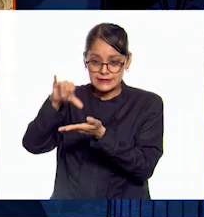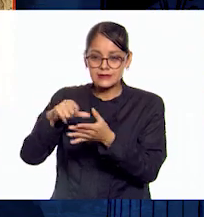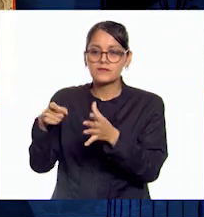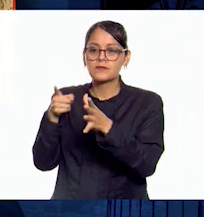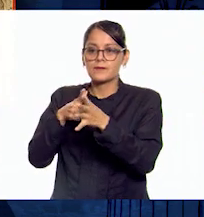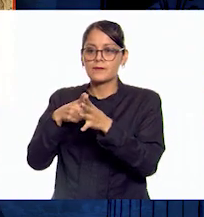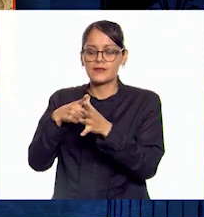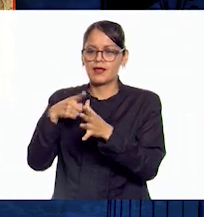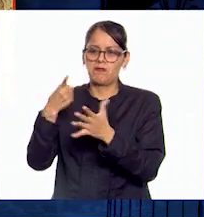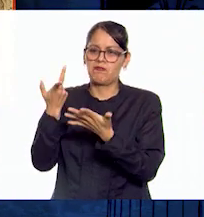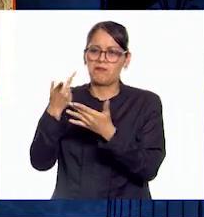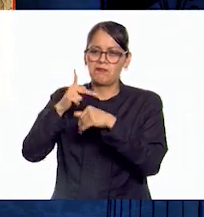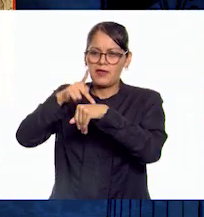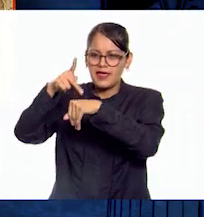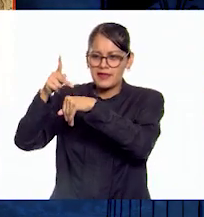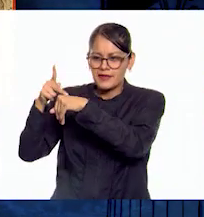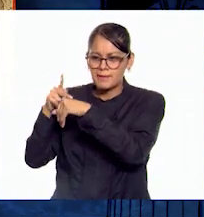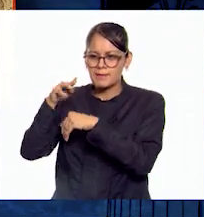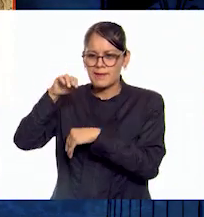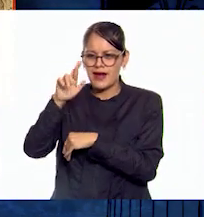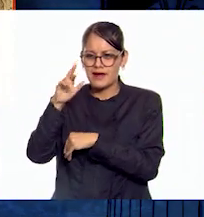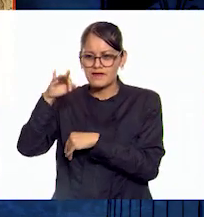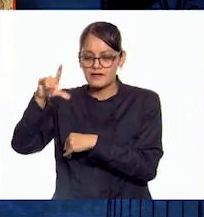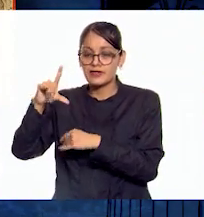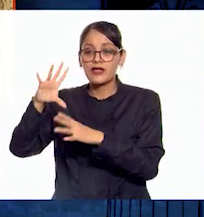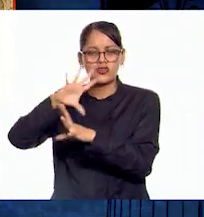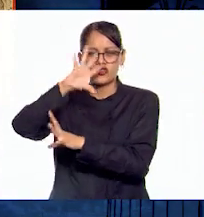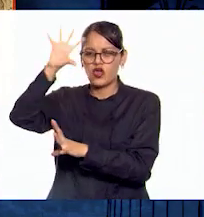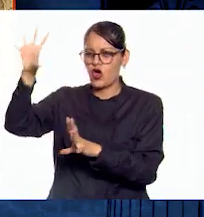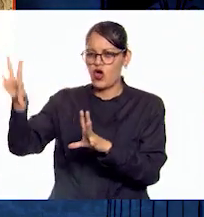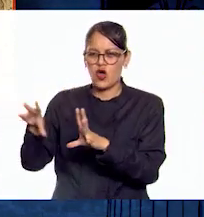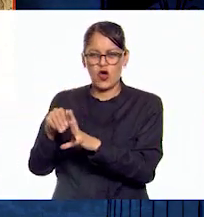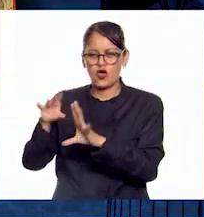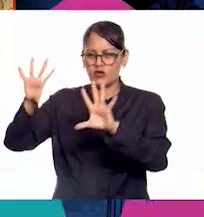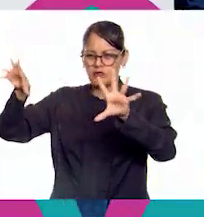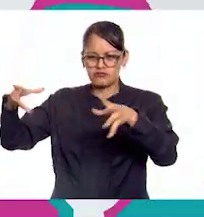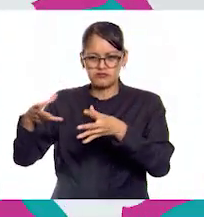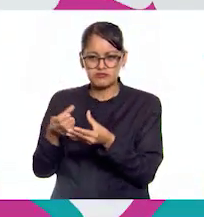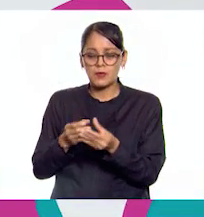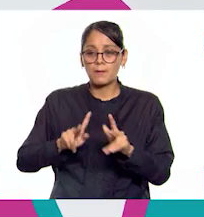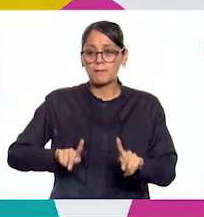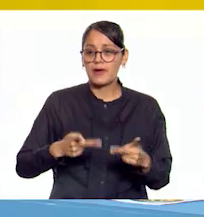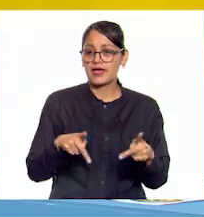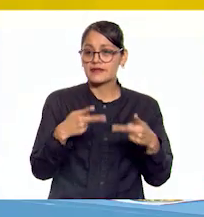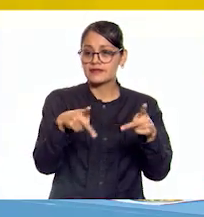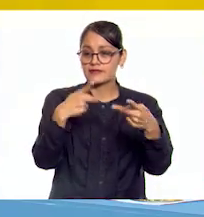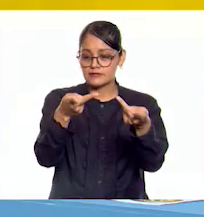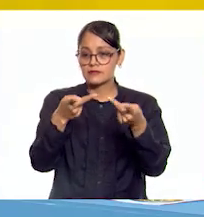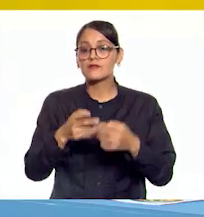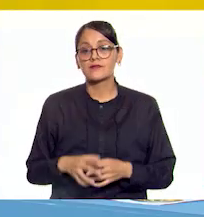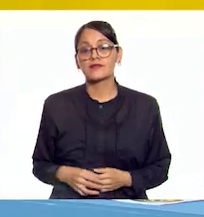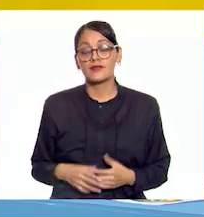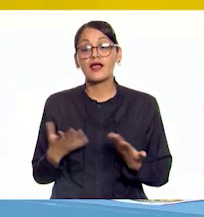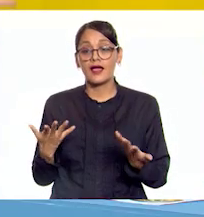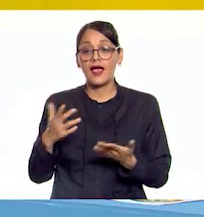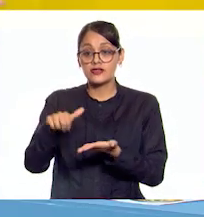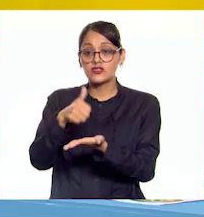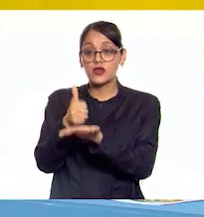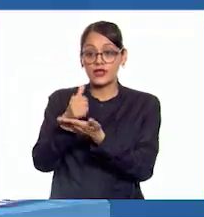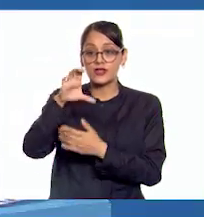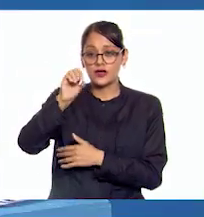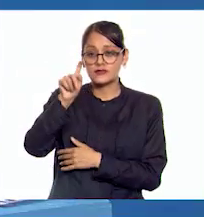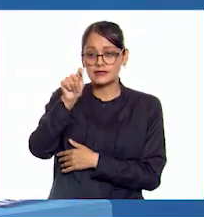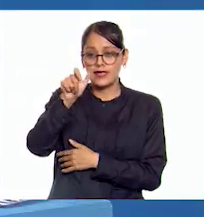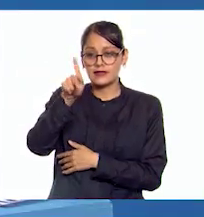marfil, que después se vendían por toda Europa. Ah, entonces la ciudad de Constantinopla era como un gran